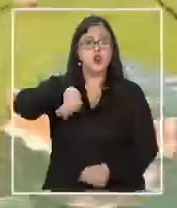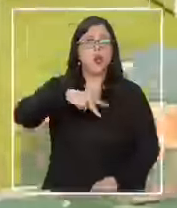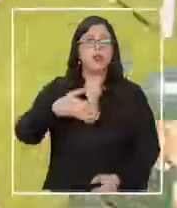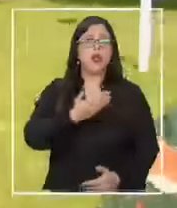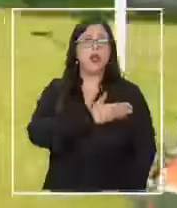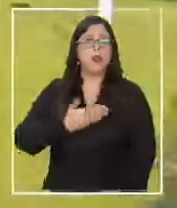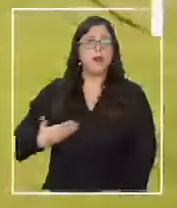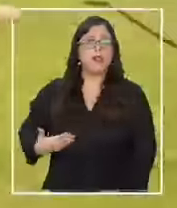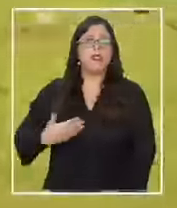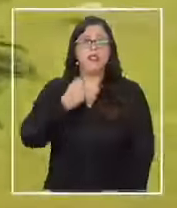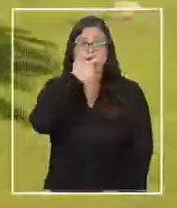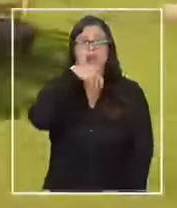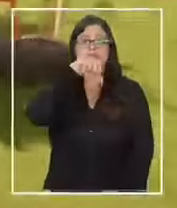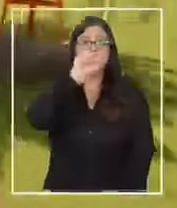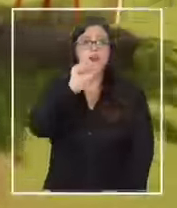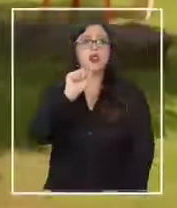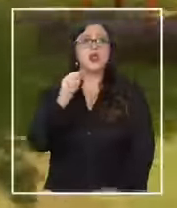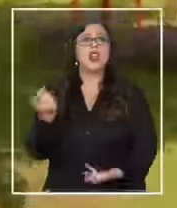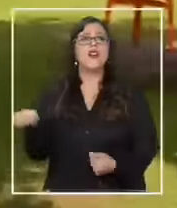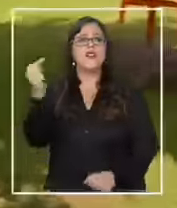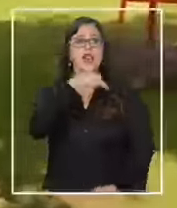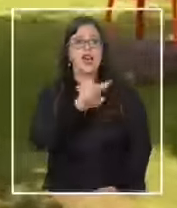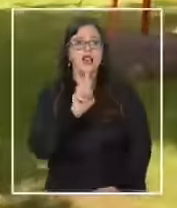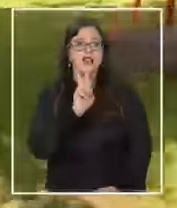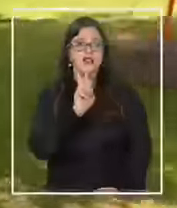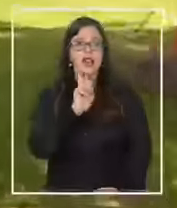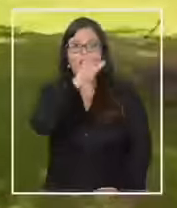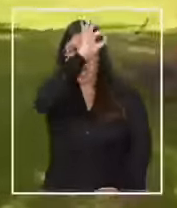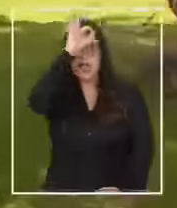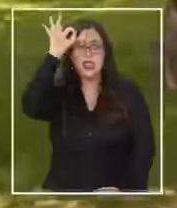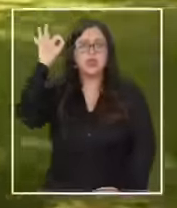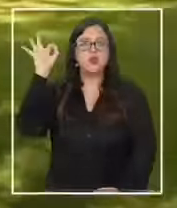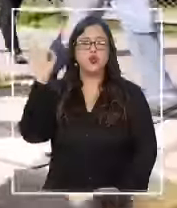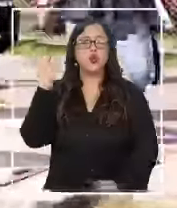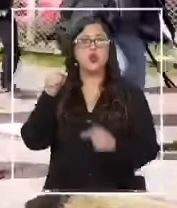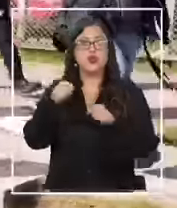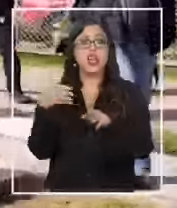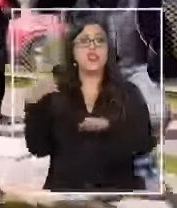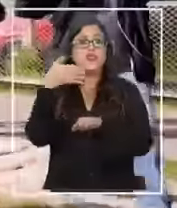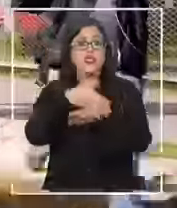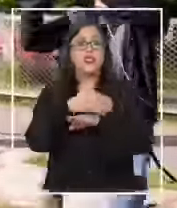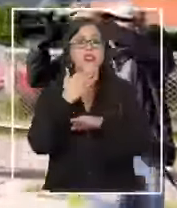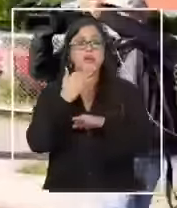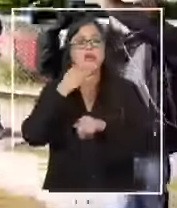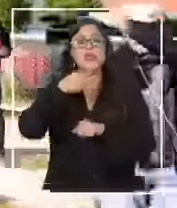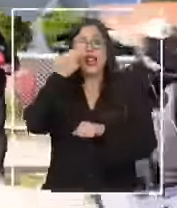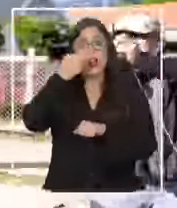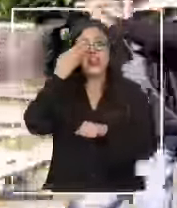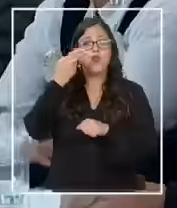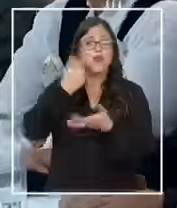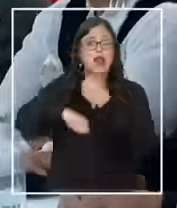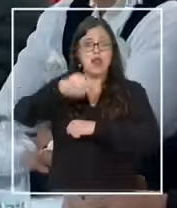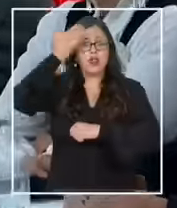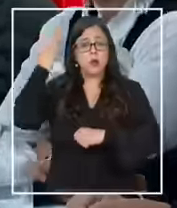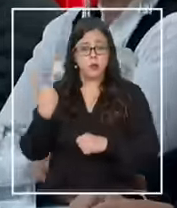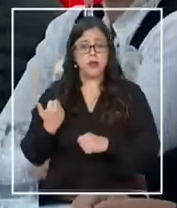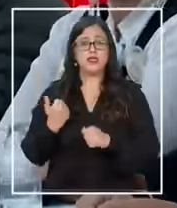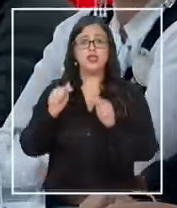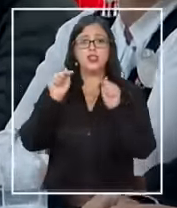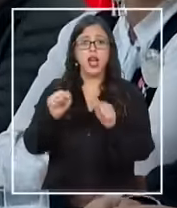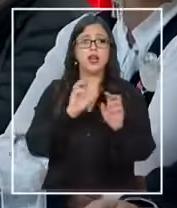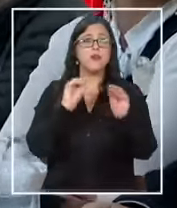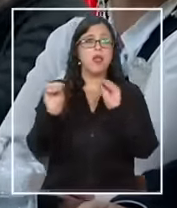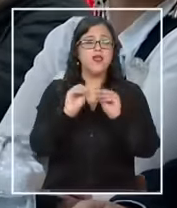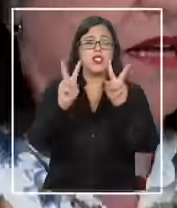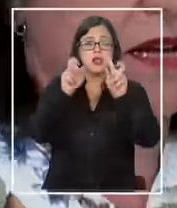El presidente Gabriel Boric llegará este viernes a Temuco visita que se suma a la de noviembre del año pasado instancia en la que